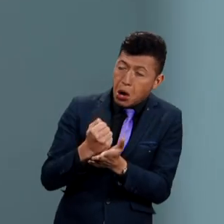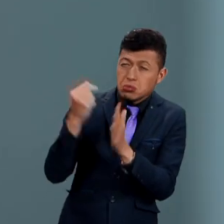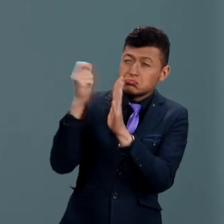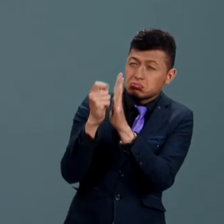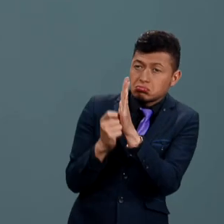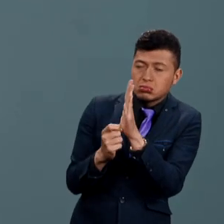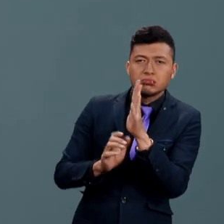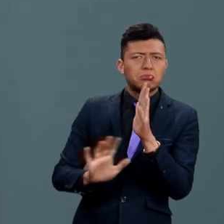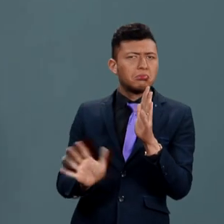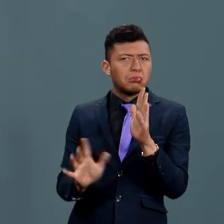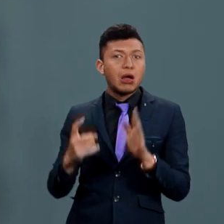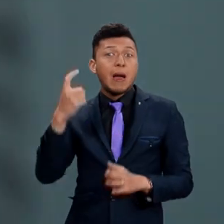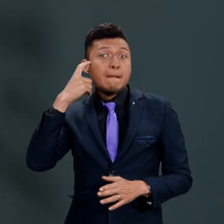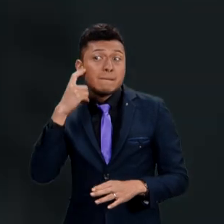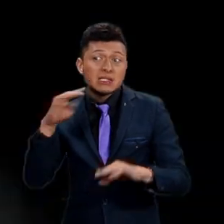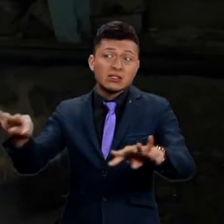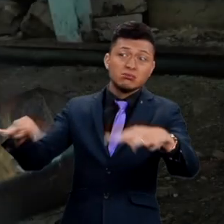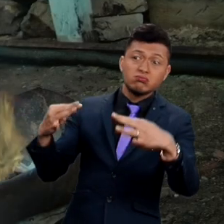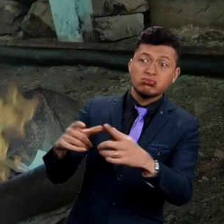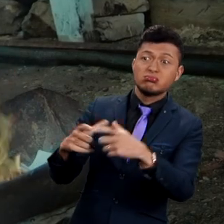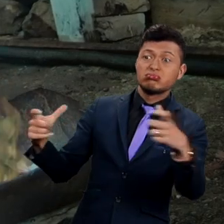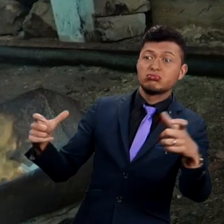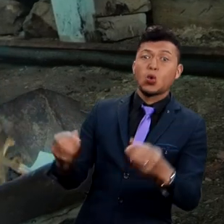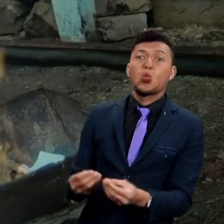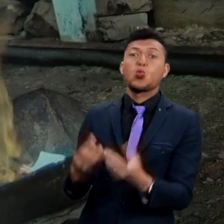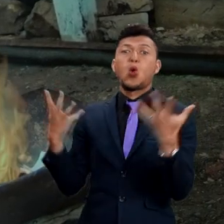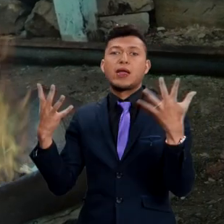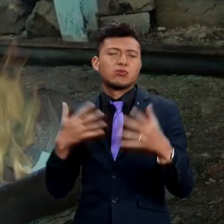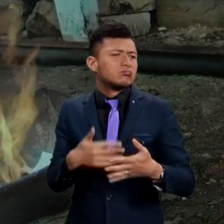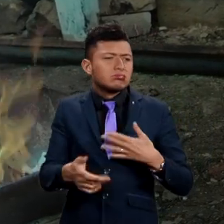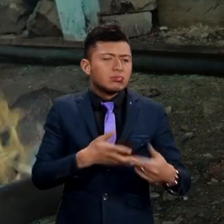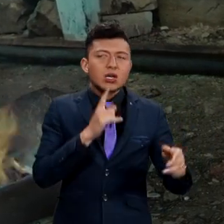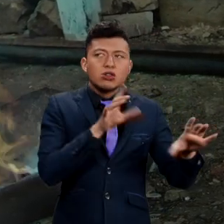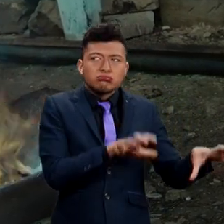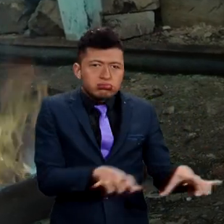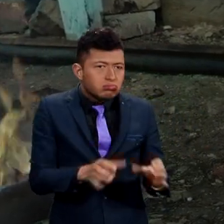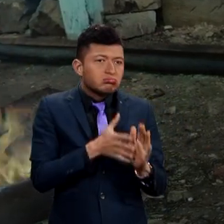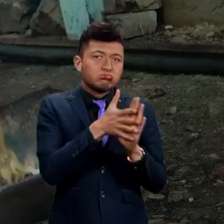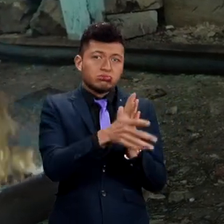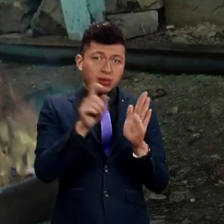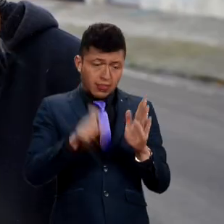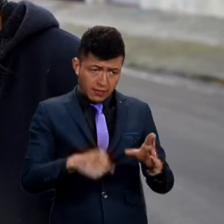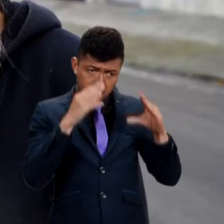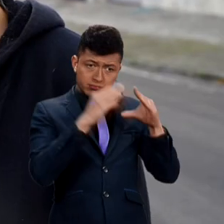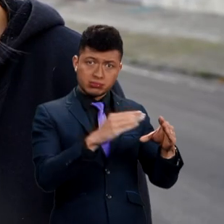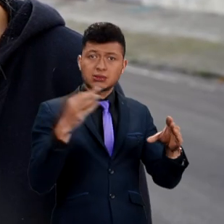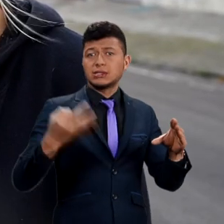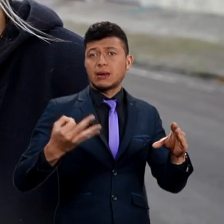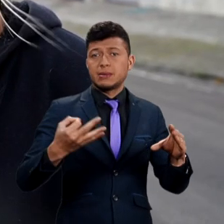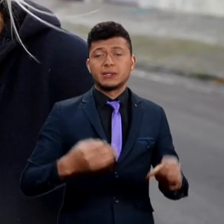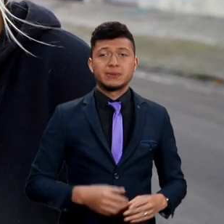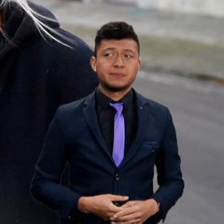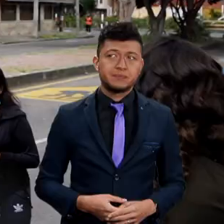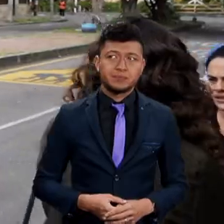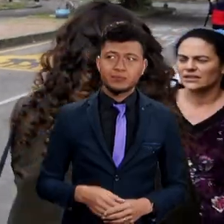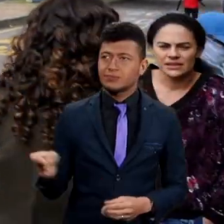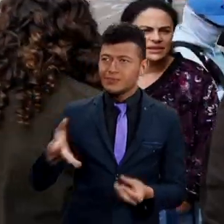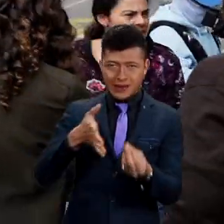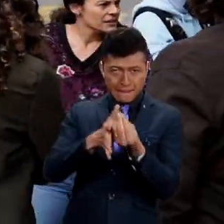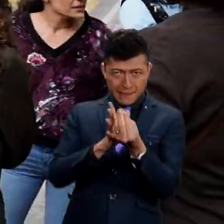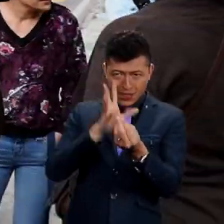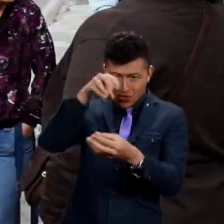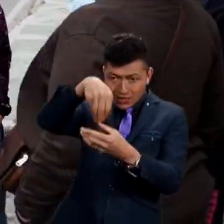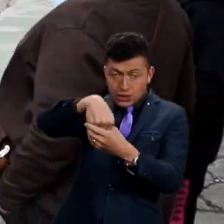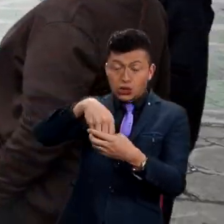historias sin tantas imposiciones, sin estar pensando siempre en audiencias, en público, sino en la historia que creo que es lo que deberíamos siempre hacer. El